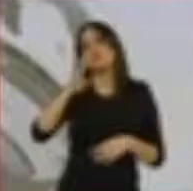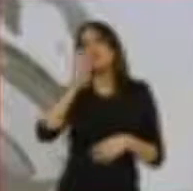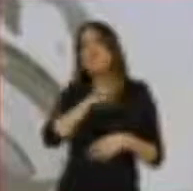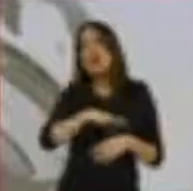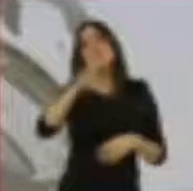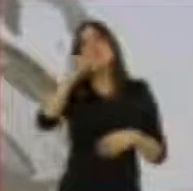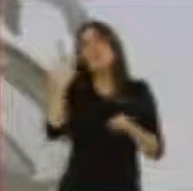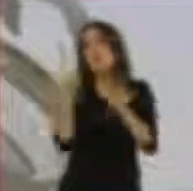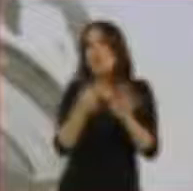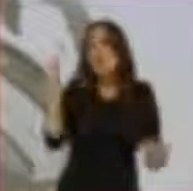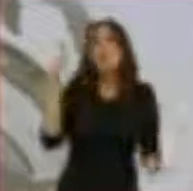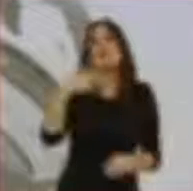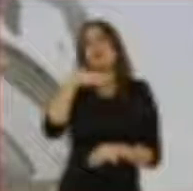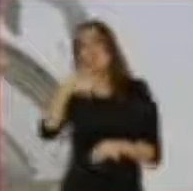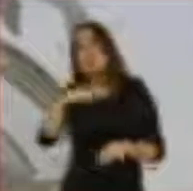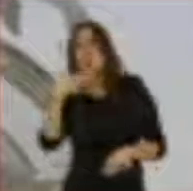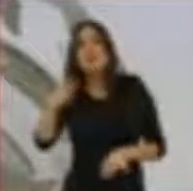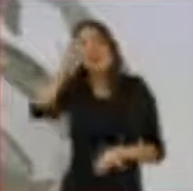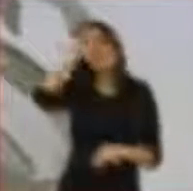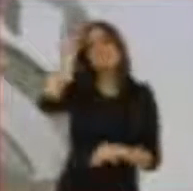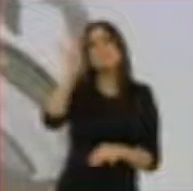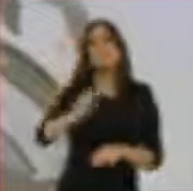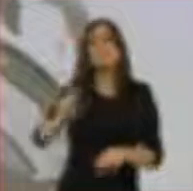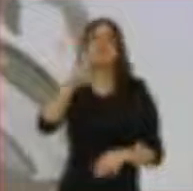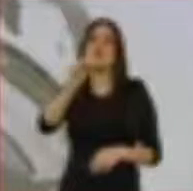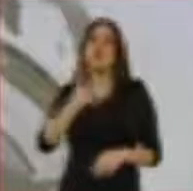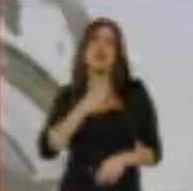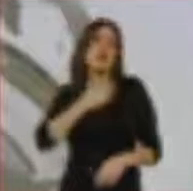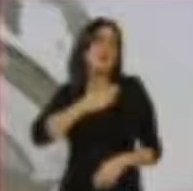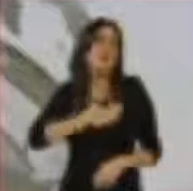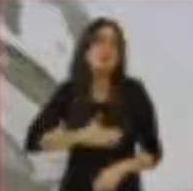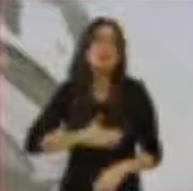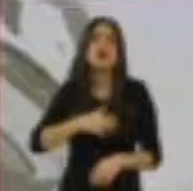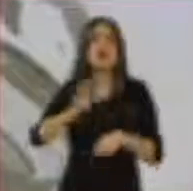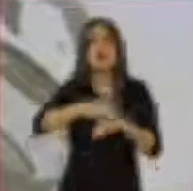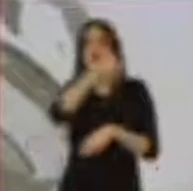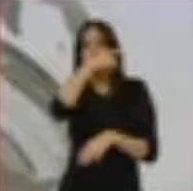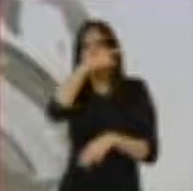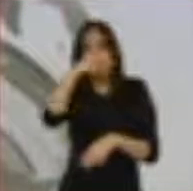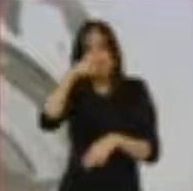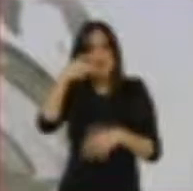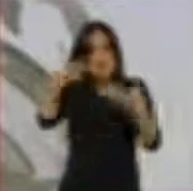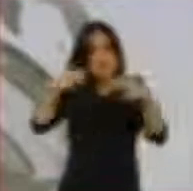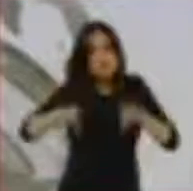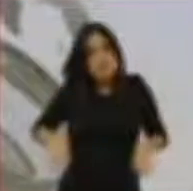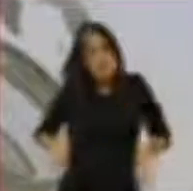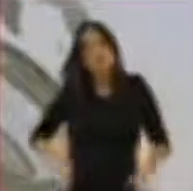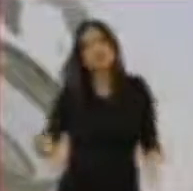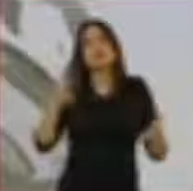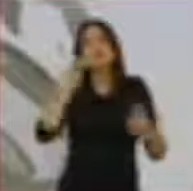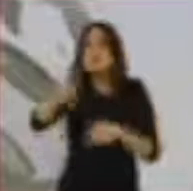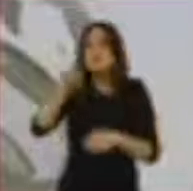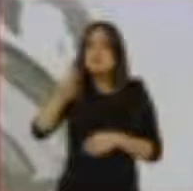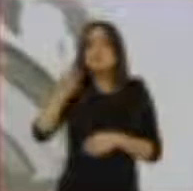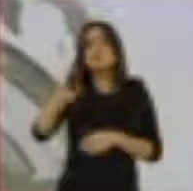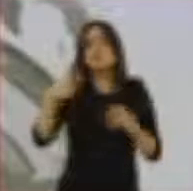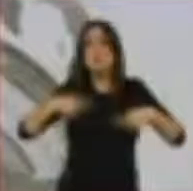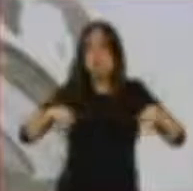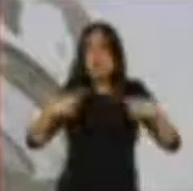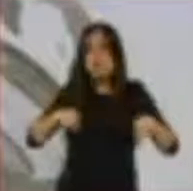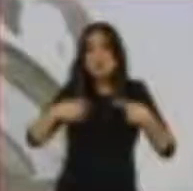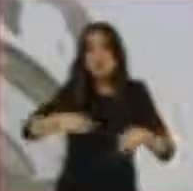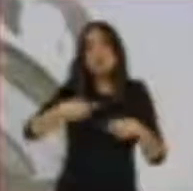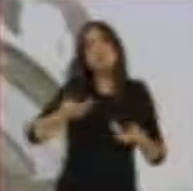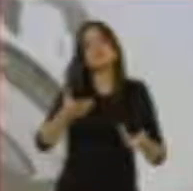Prometen o cumplen, empeoran las cosas, no habría democracia, ambición, nadie les va a creer nuevamente, no escucharon a la gente, no saben hacer su trabajo,